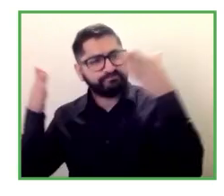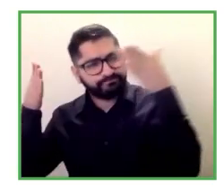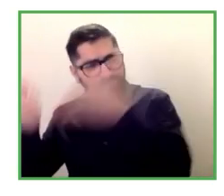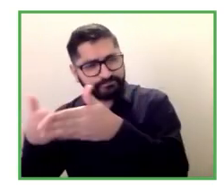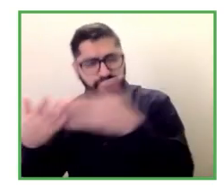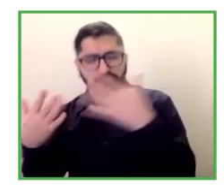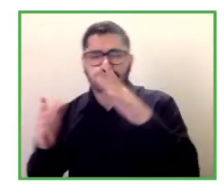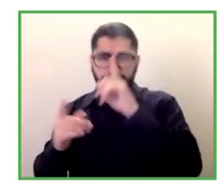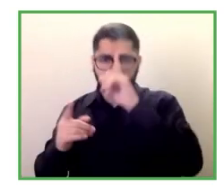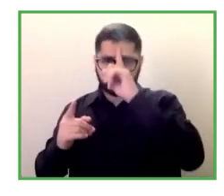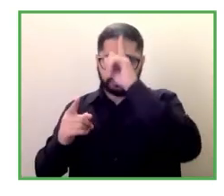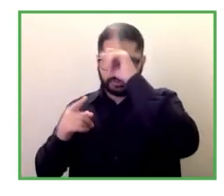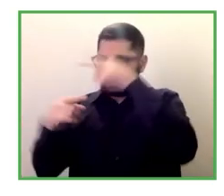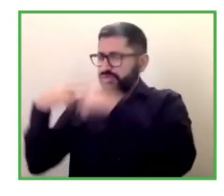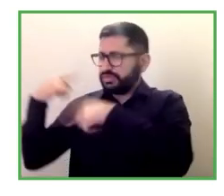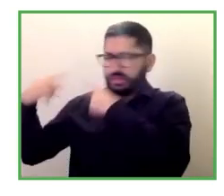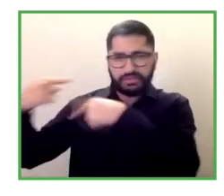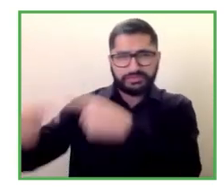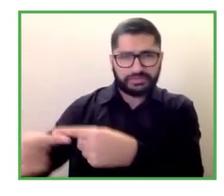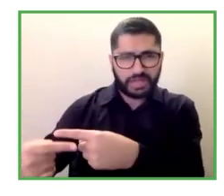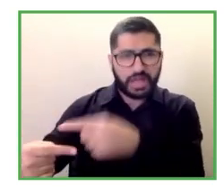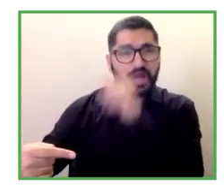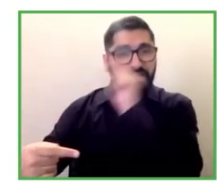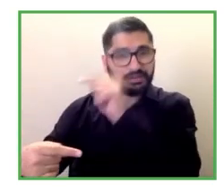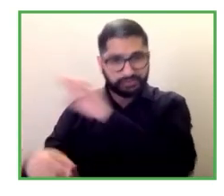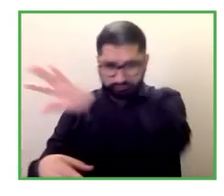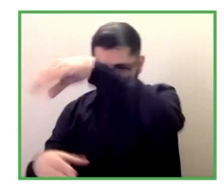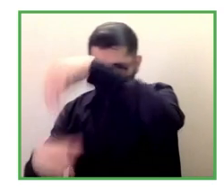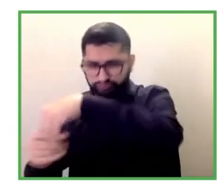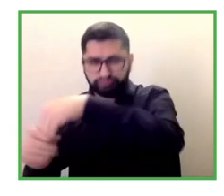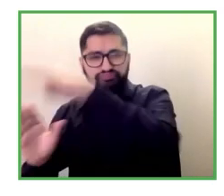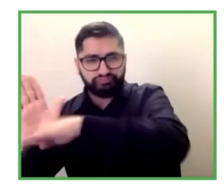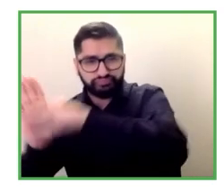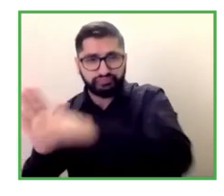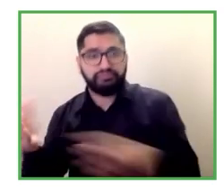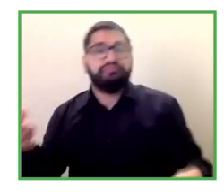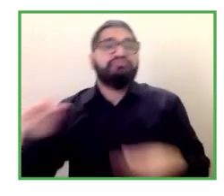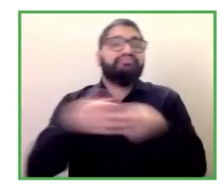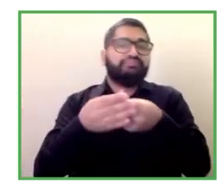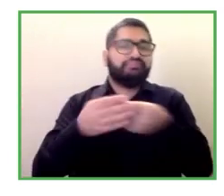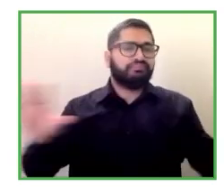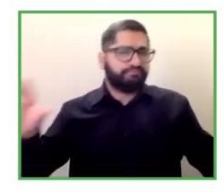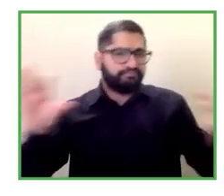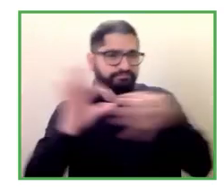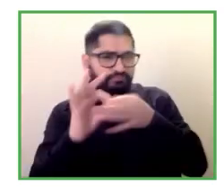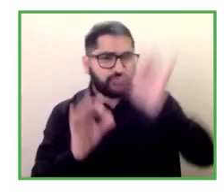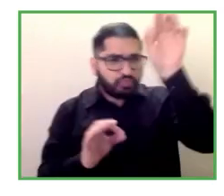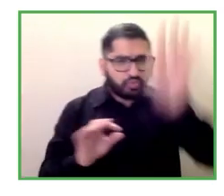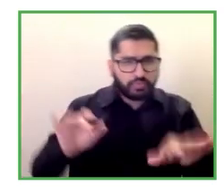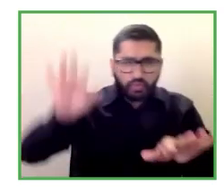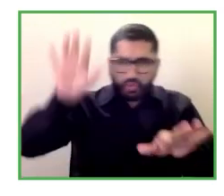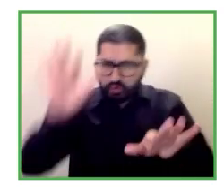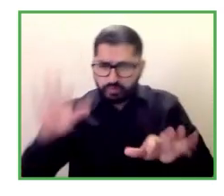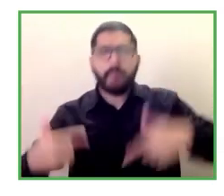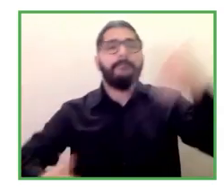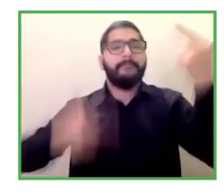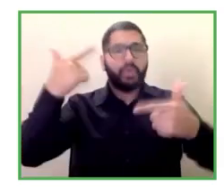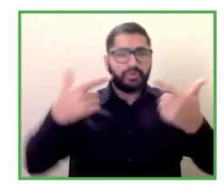que se unen al número de políticas que hemos introducido en los distintos estados